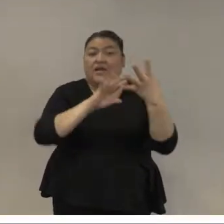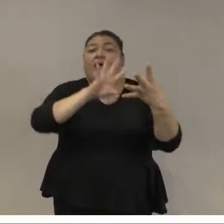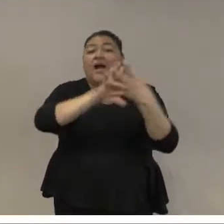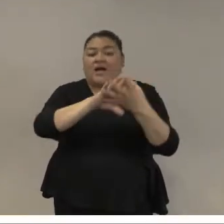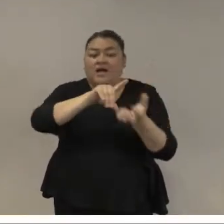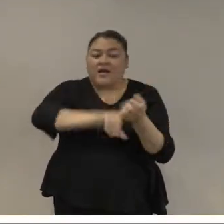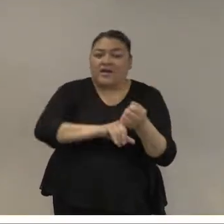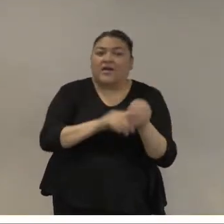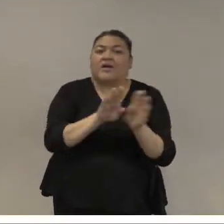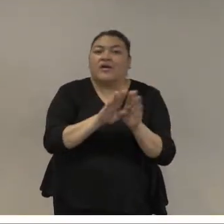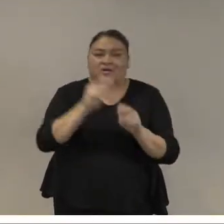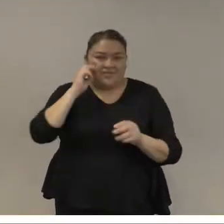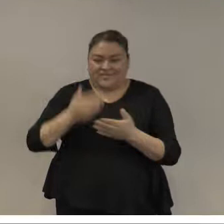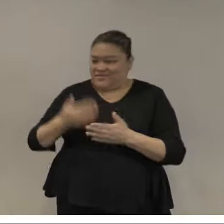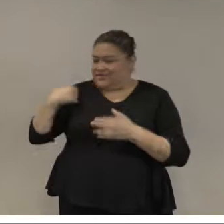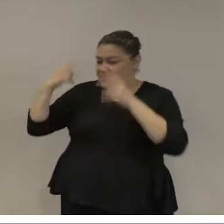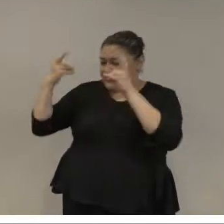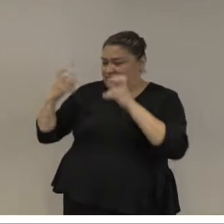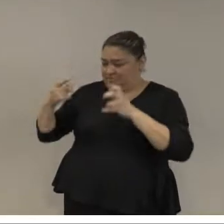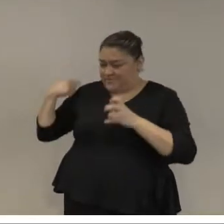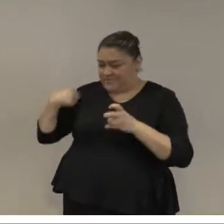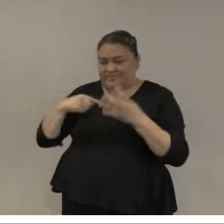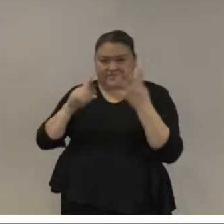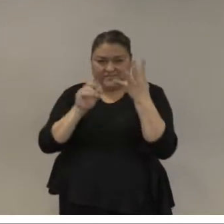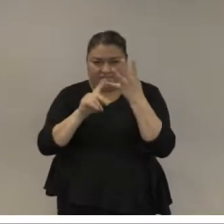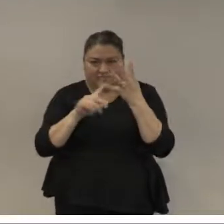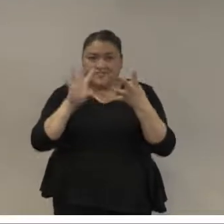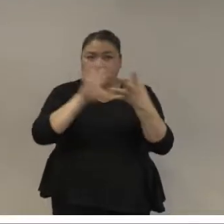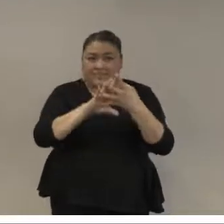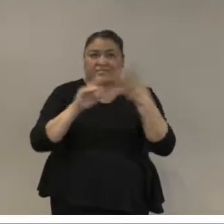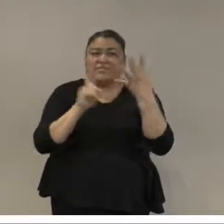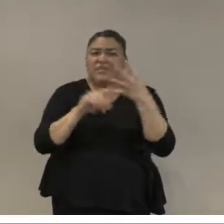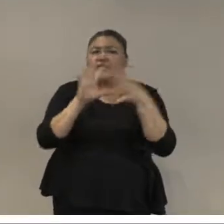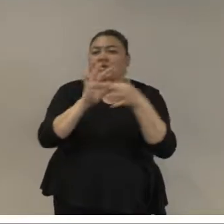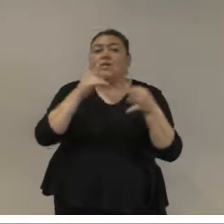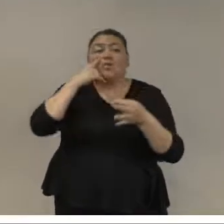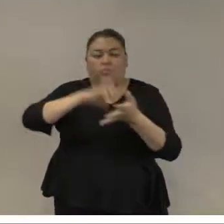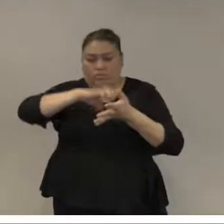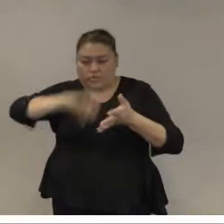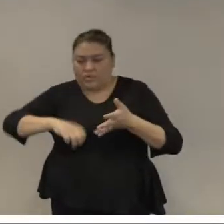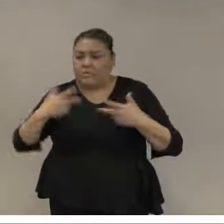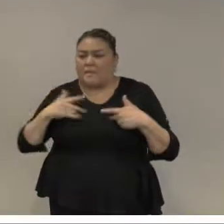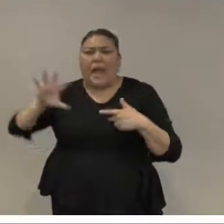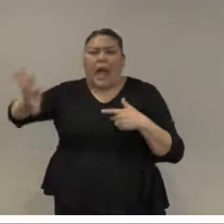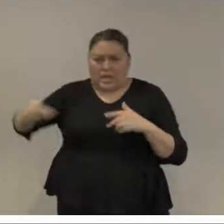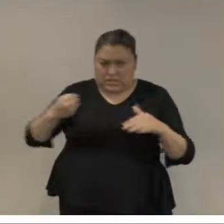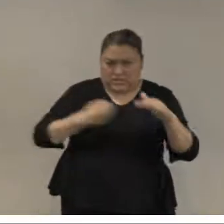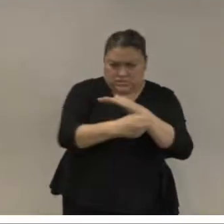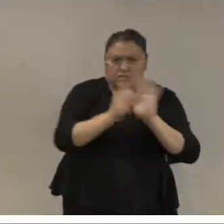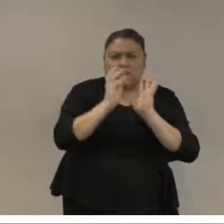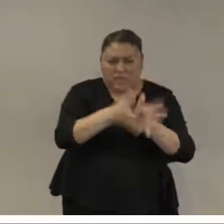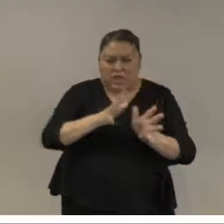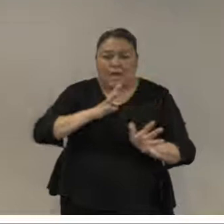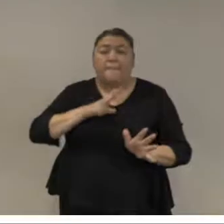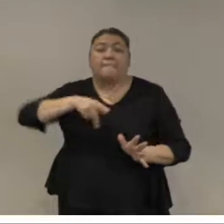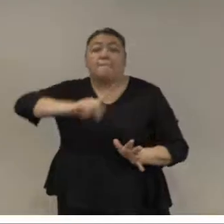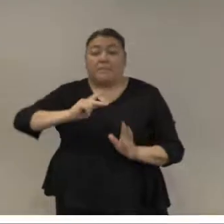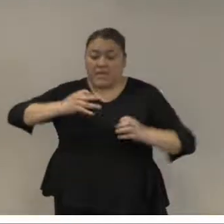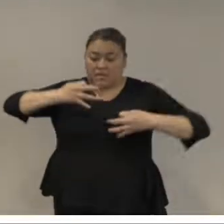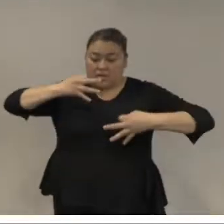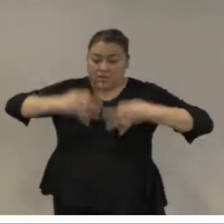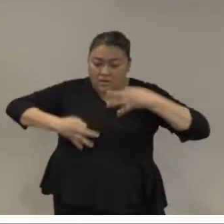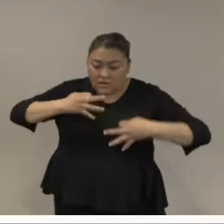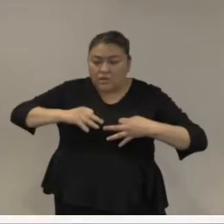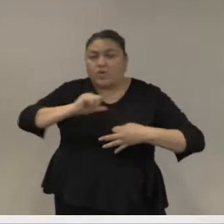los paneles anteriores todo eso no vale mucho la pena si las cortes y el sistema carcelario no